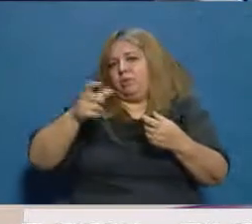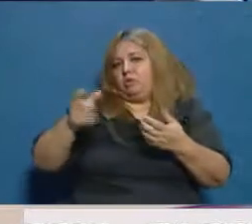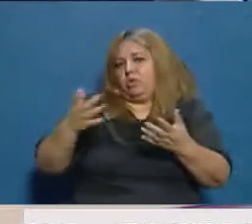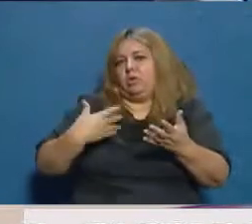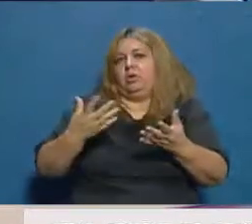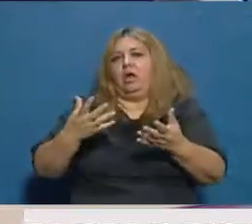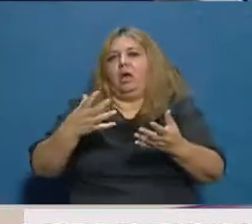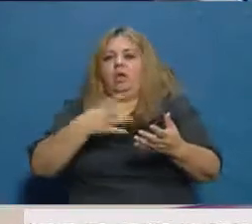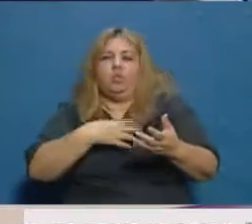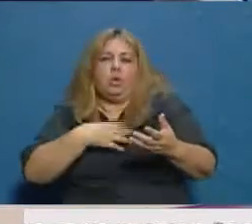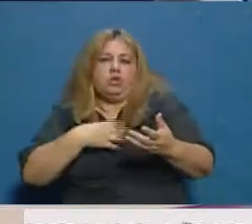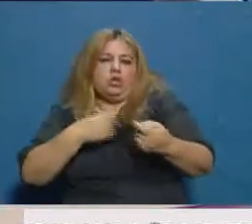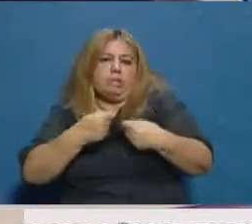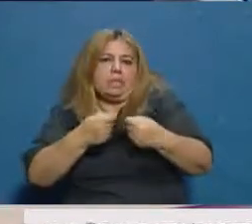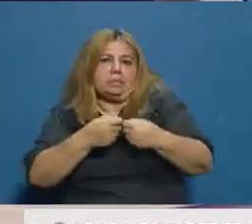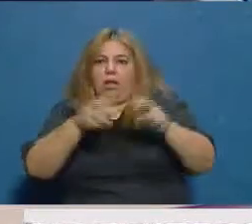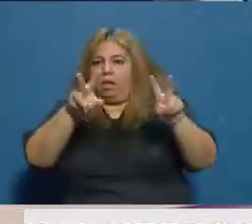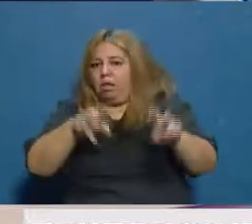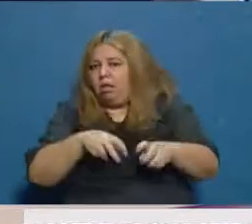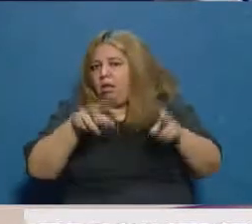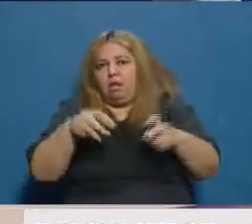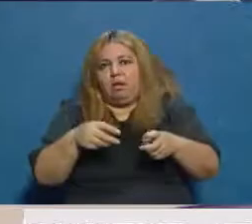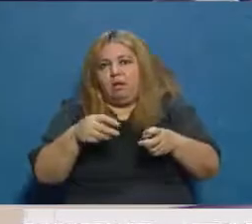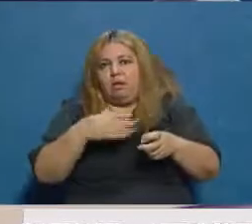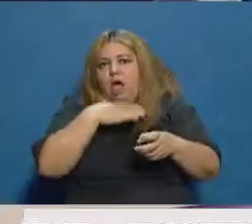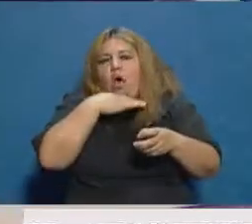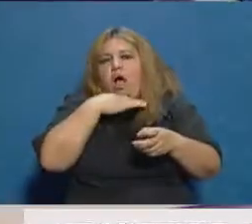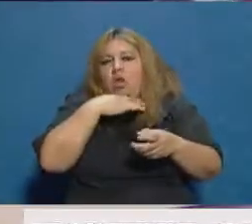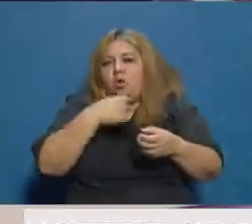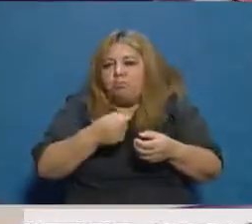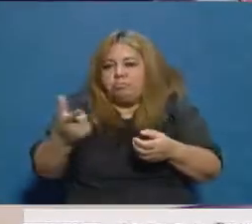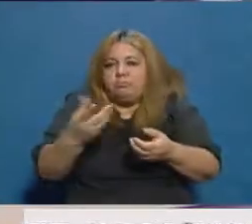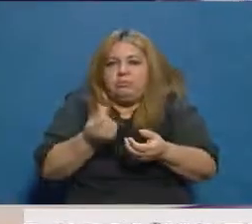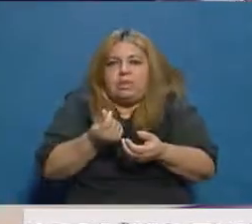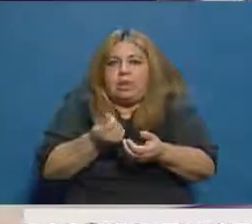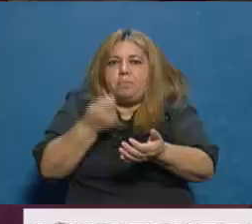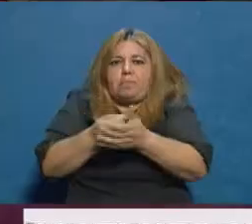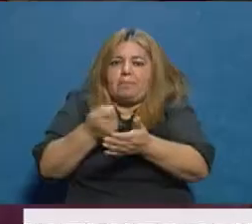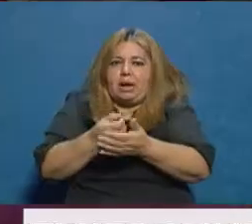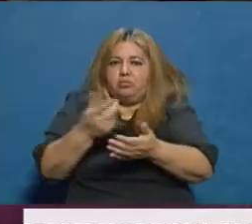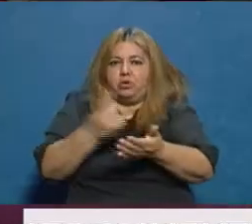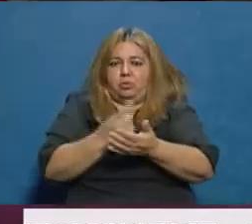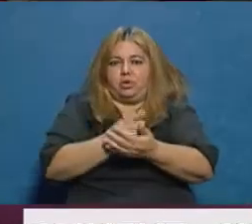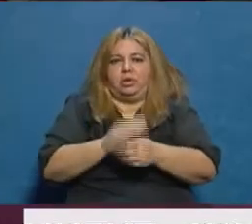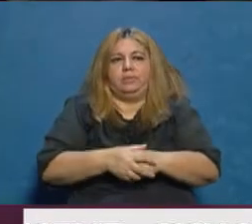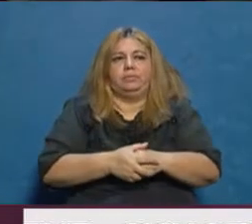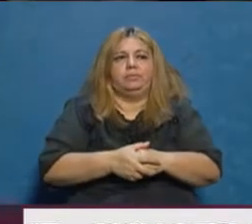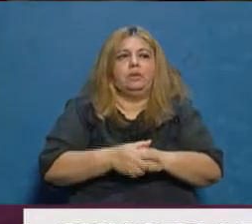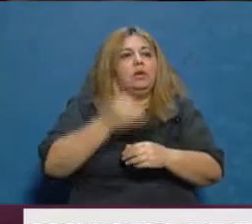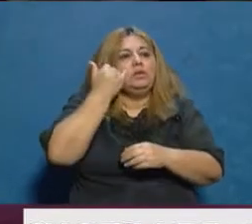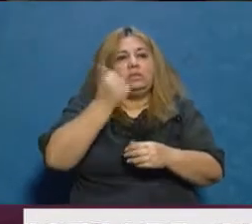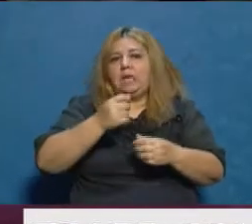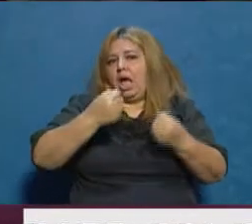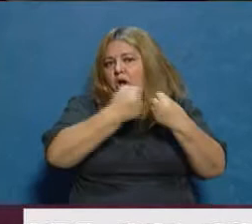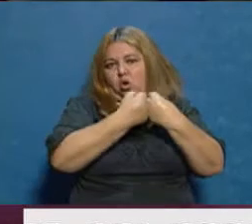recaudar lo suficiente para poder pagar los sueldos. Esta es una de las campanas, lo escuchamos. Ya está firmado el convenio, anoche